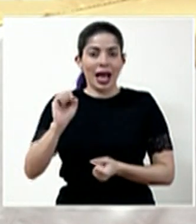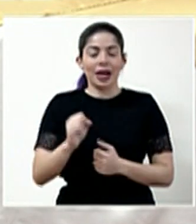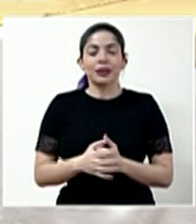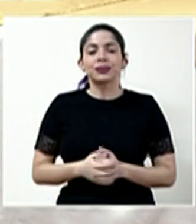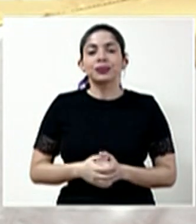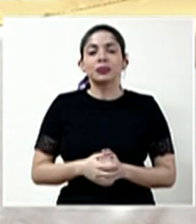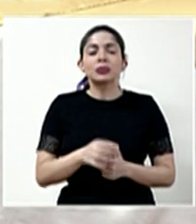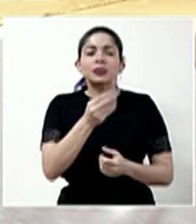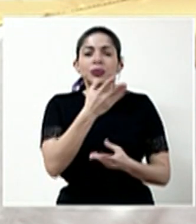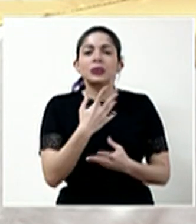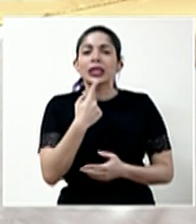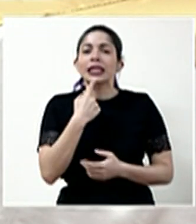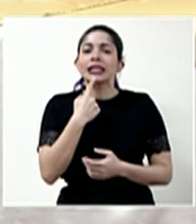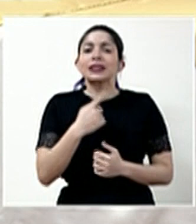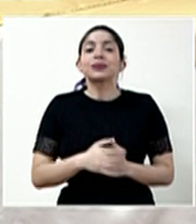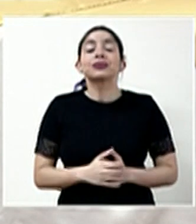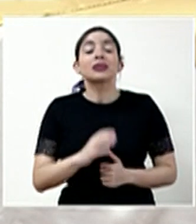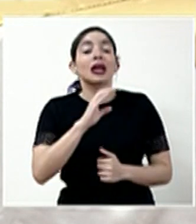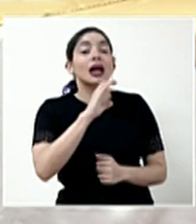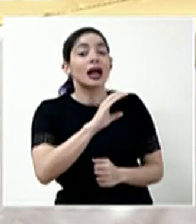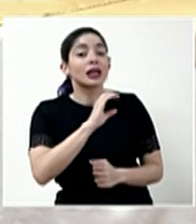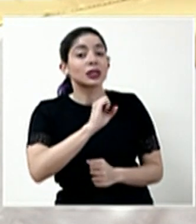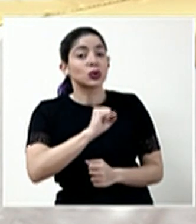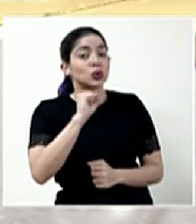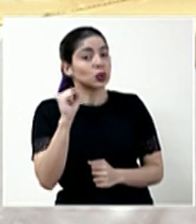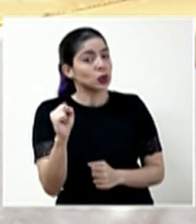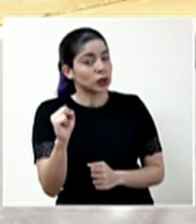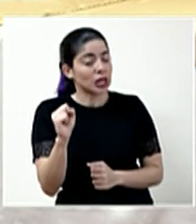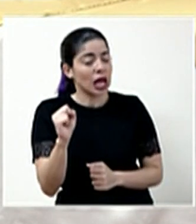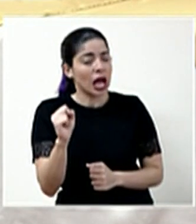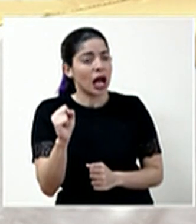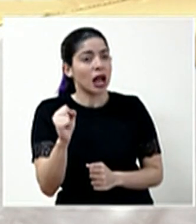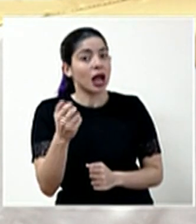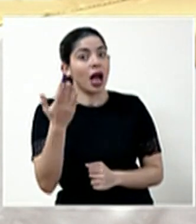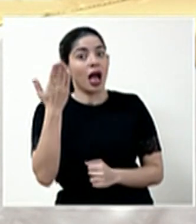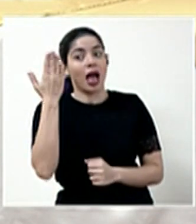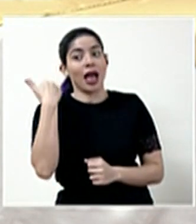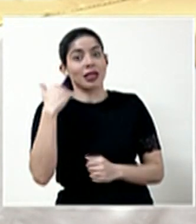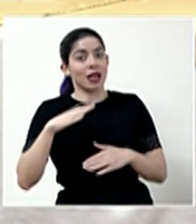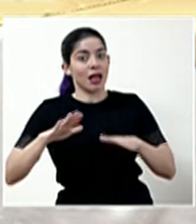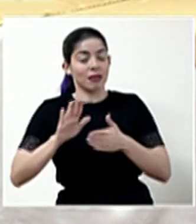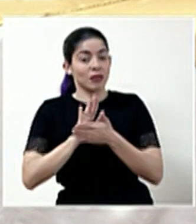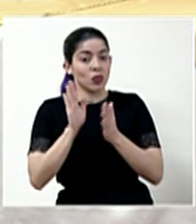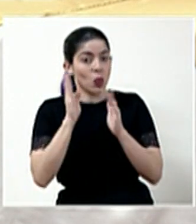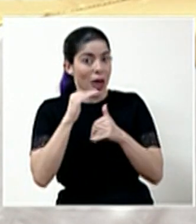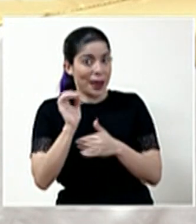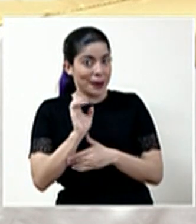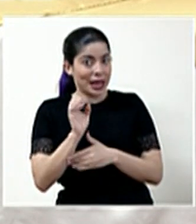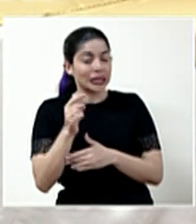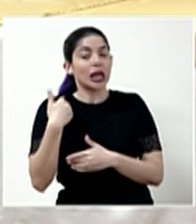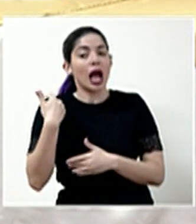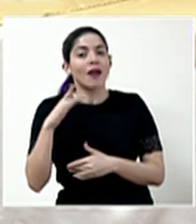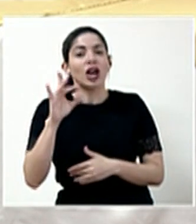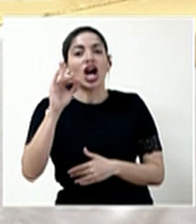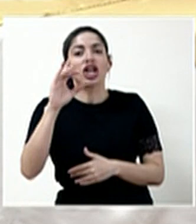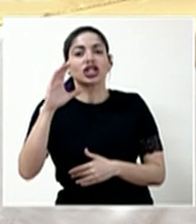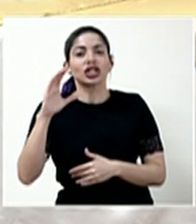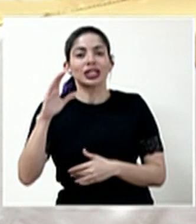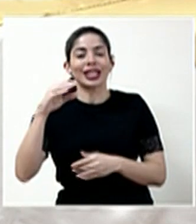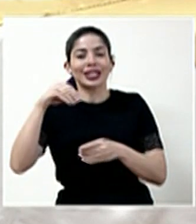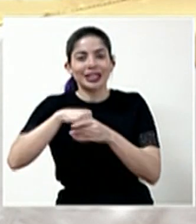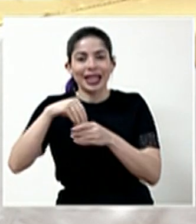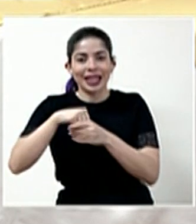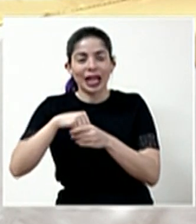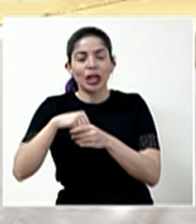nos indican, la Caja Costarricense Seguro Social antes de la emergencia tenía 800 internos de medicina en